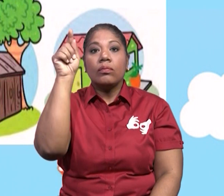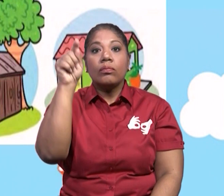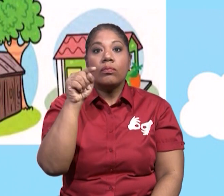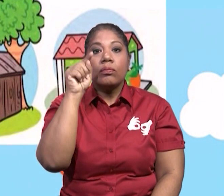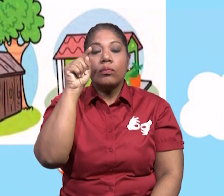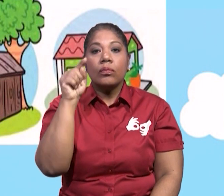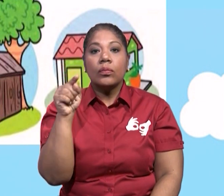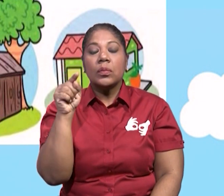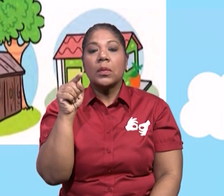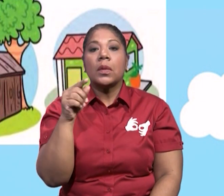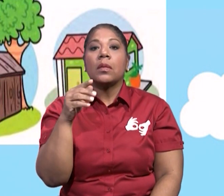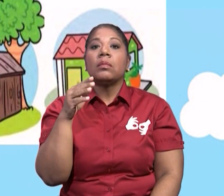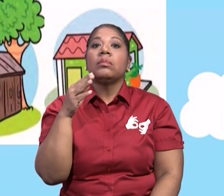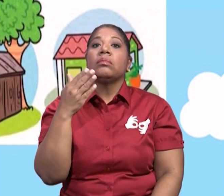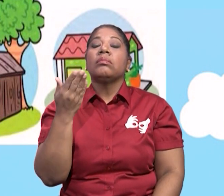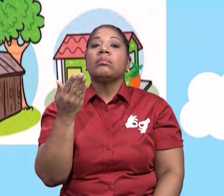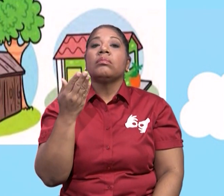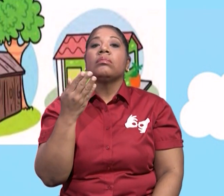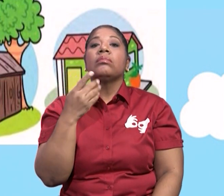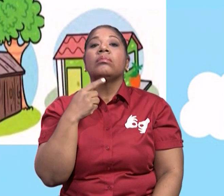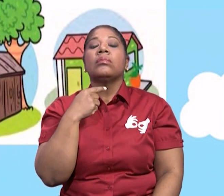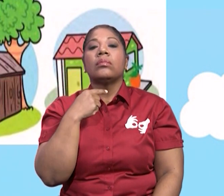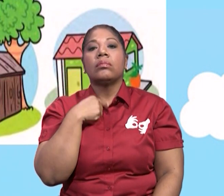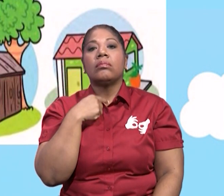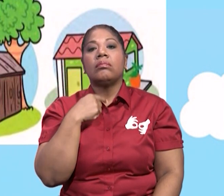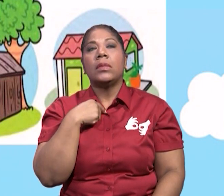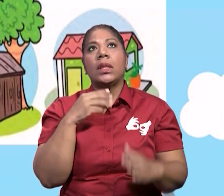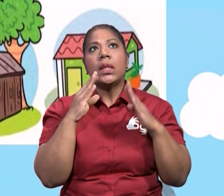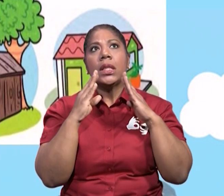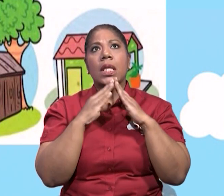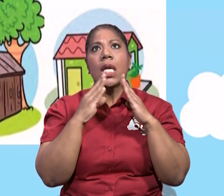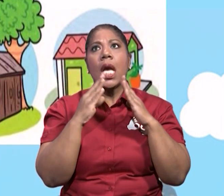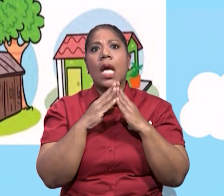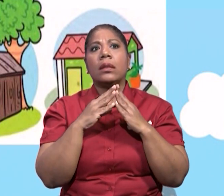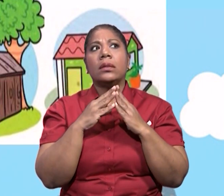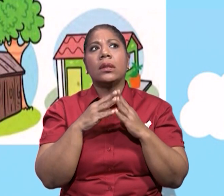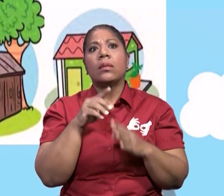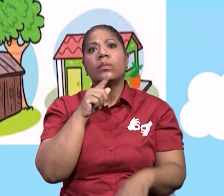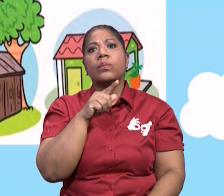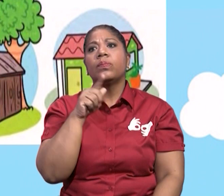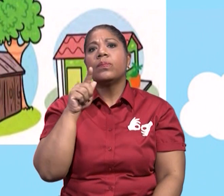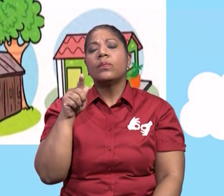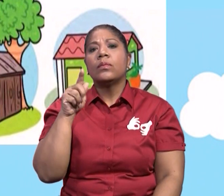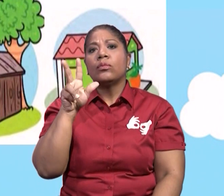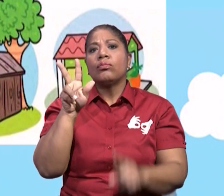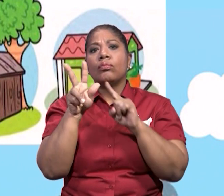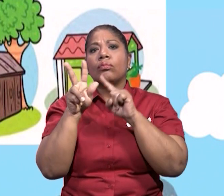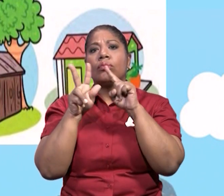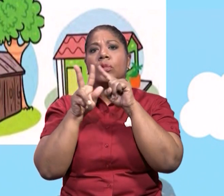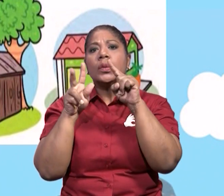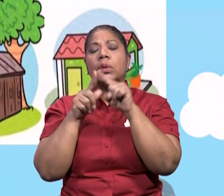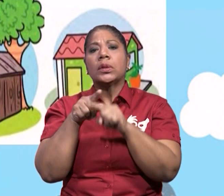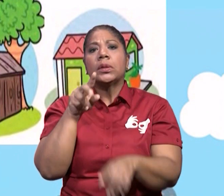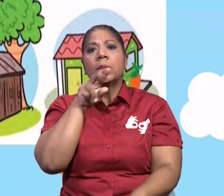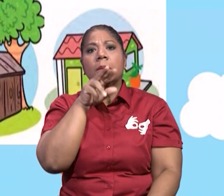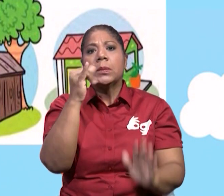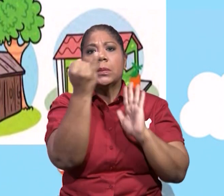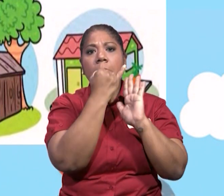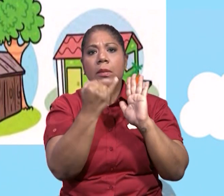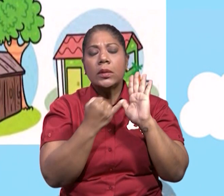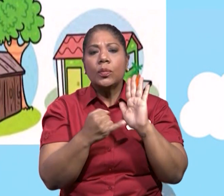sobre la vivienda que más se parece a la suya. El niño va a observar cada una de las tres